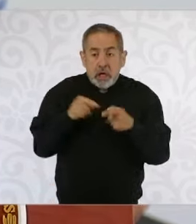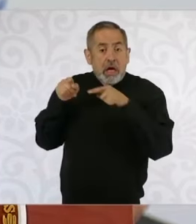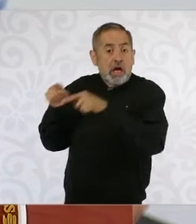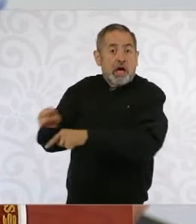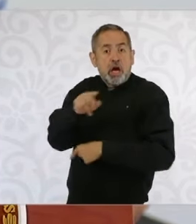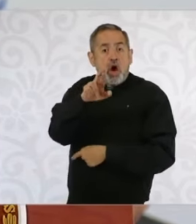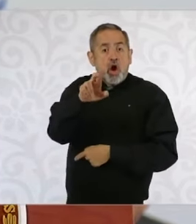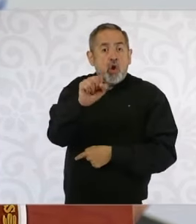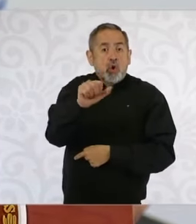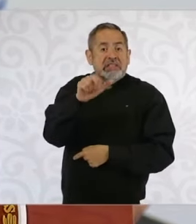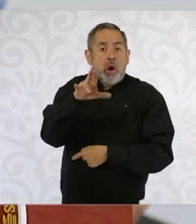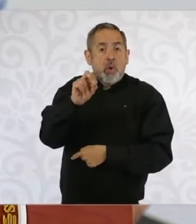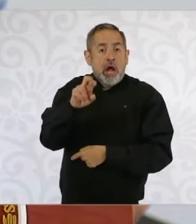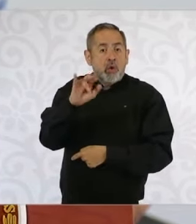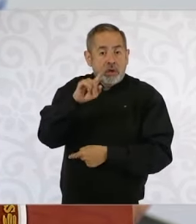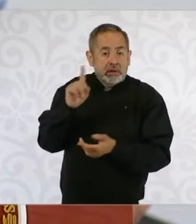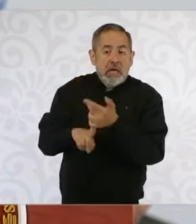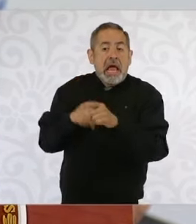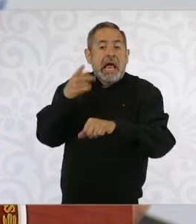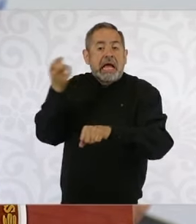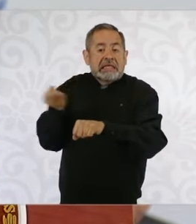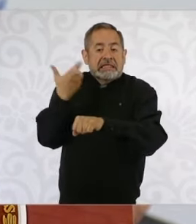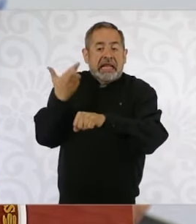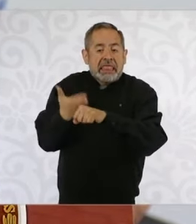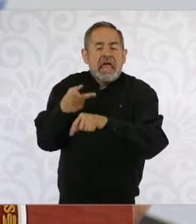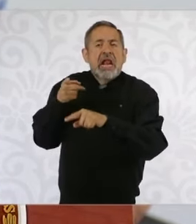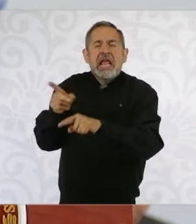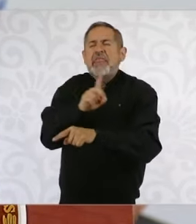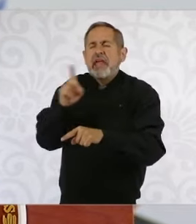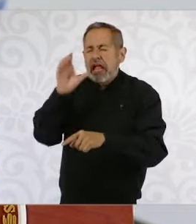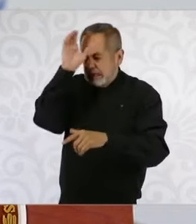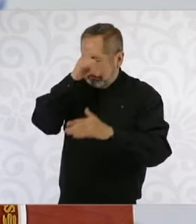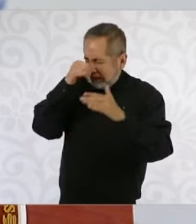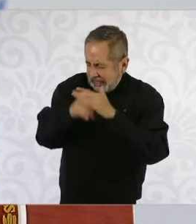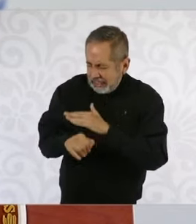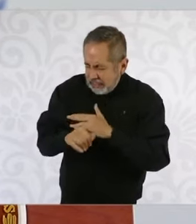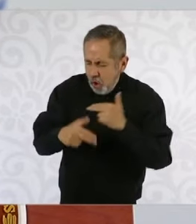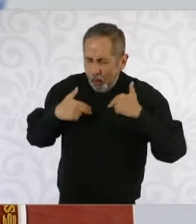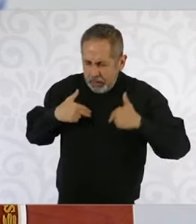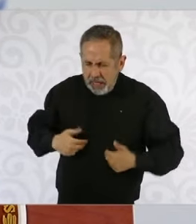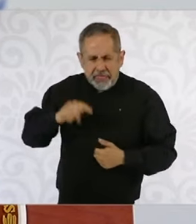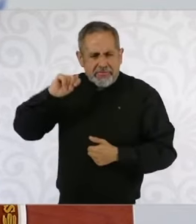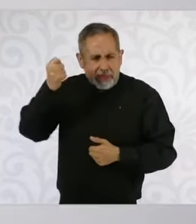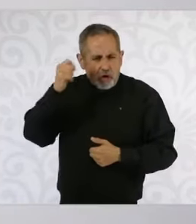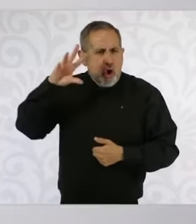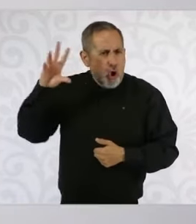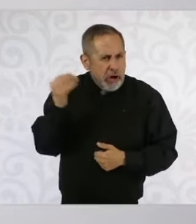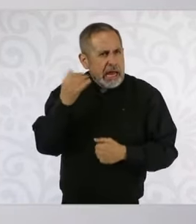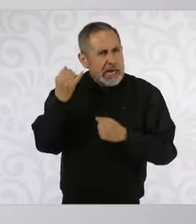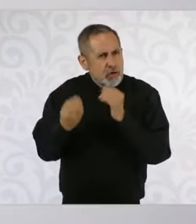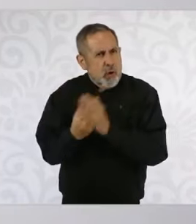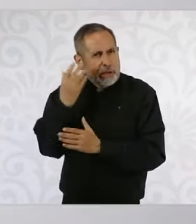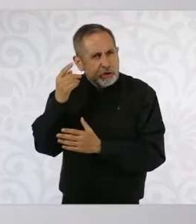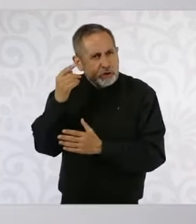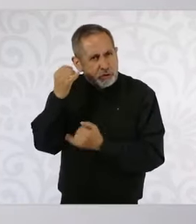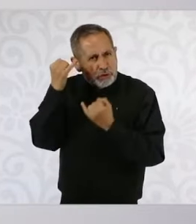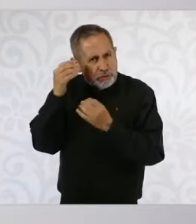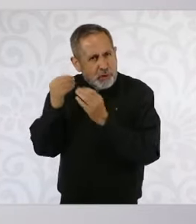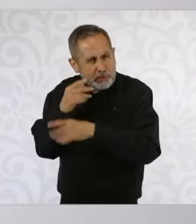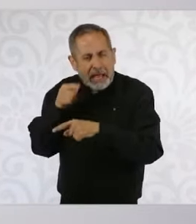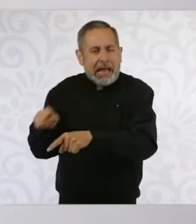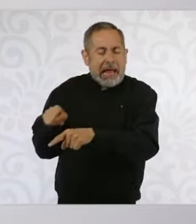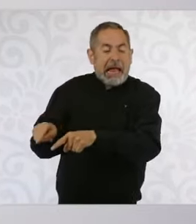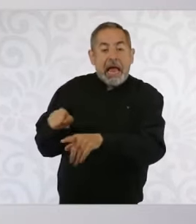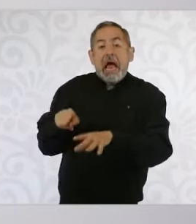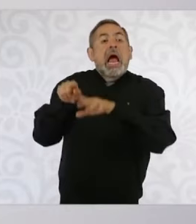Rosaura Ruiz en la Secretaría de Ciencia, Humanidades, Tecnología e Innovación, de